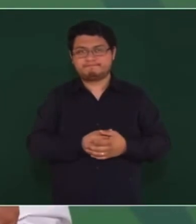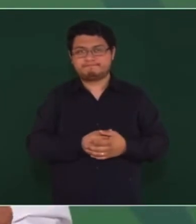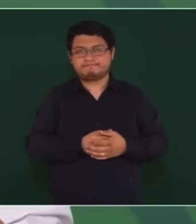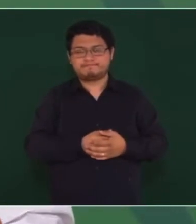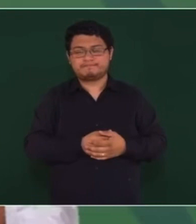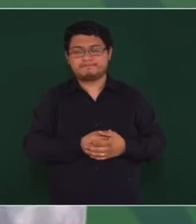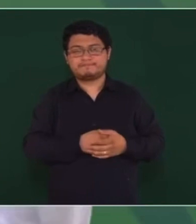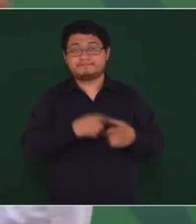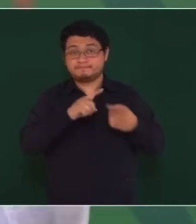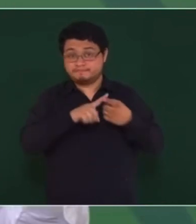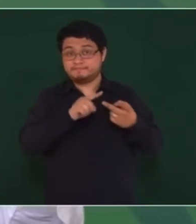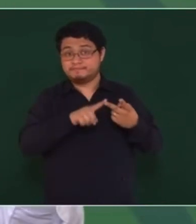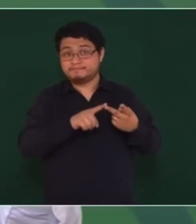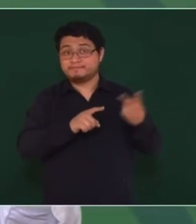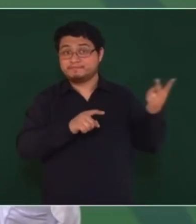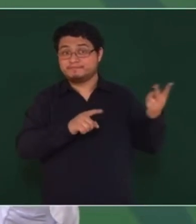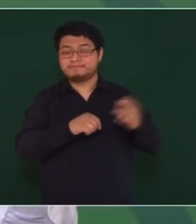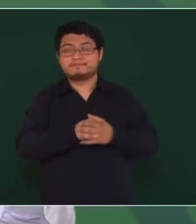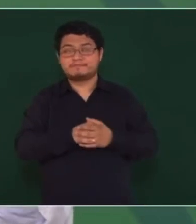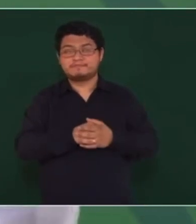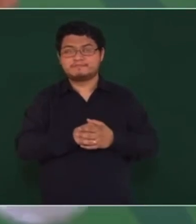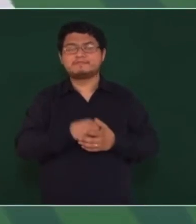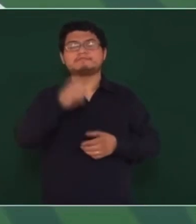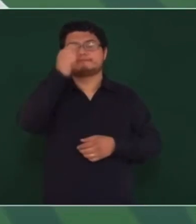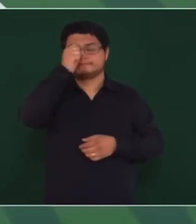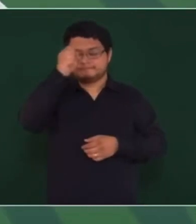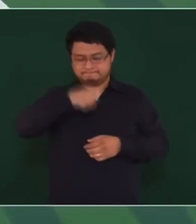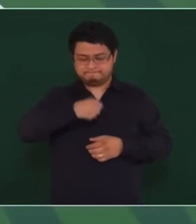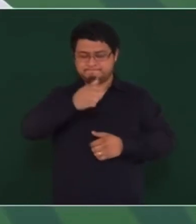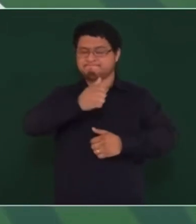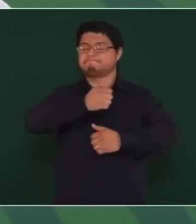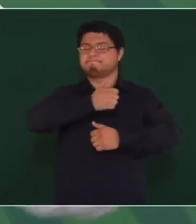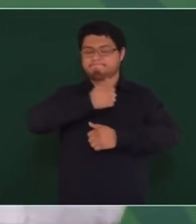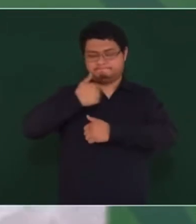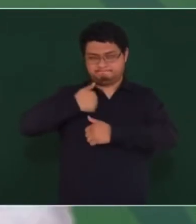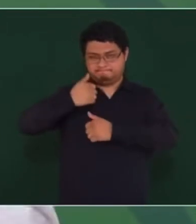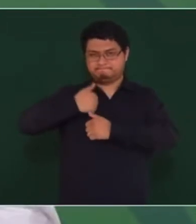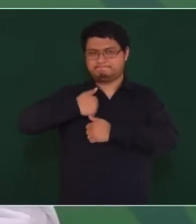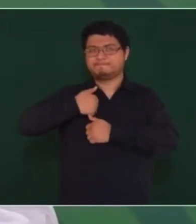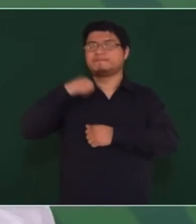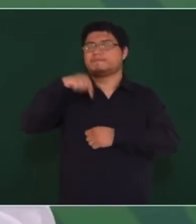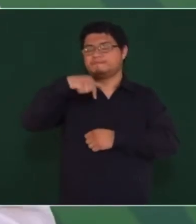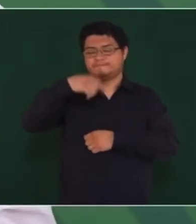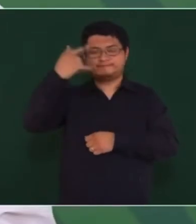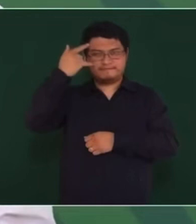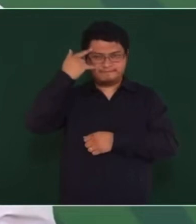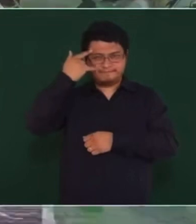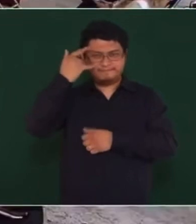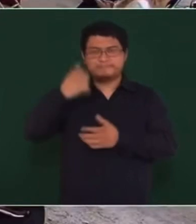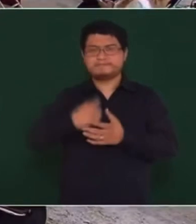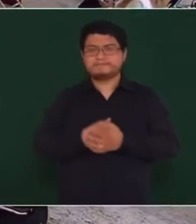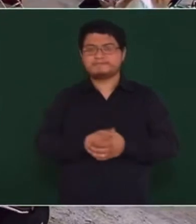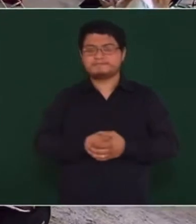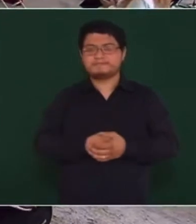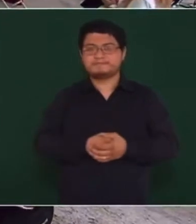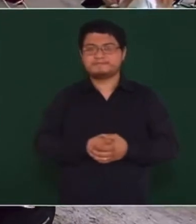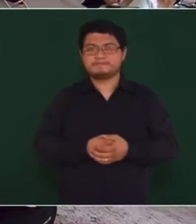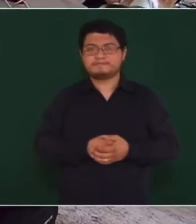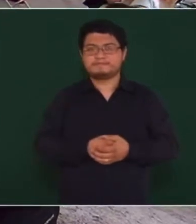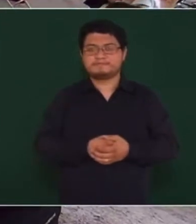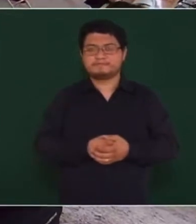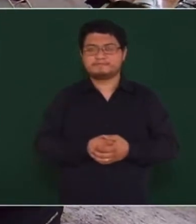Marina y la Secretaría de la Defensa Campeche. En el caso de